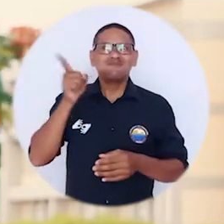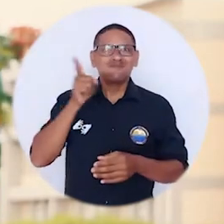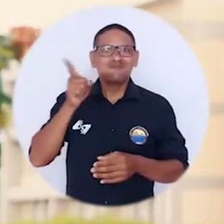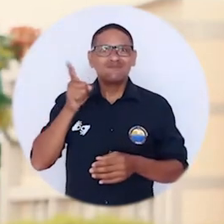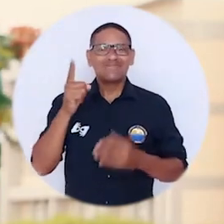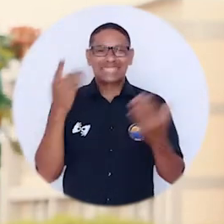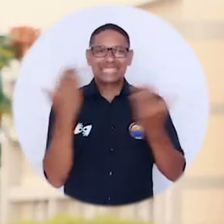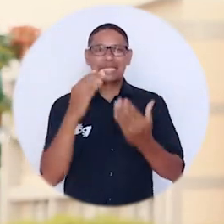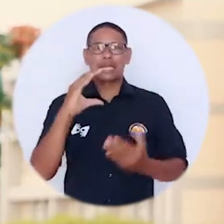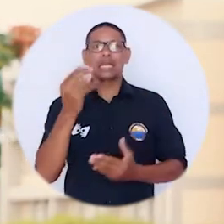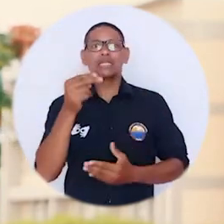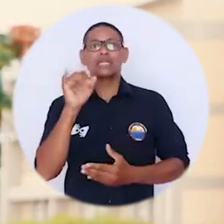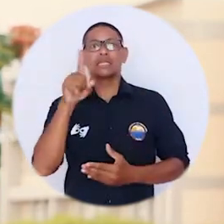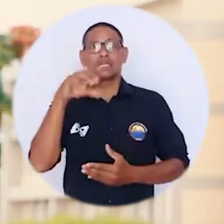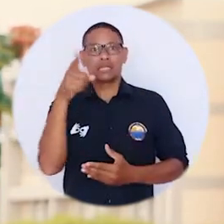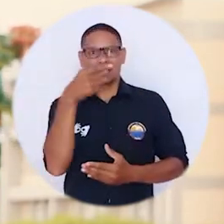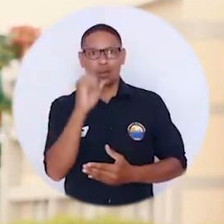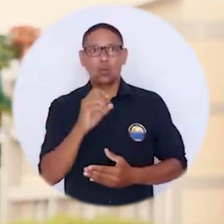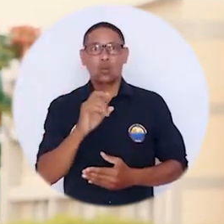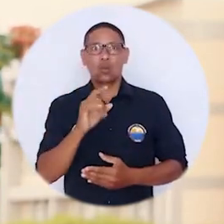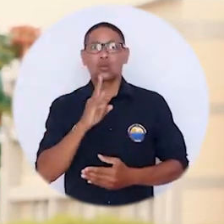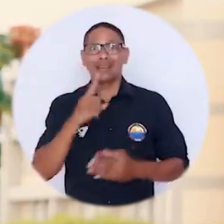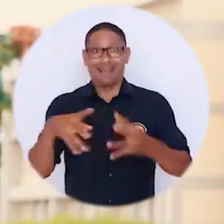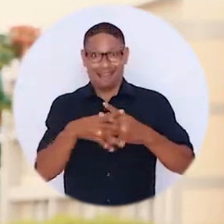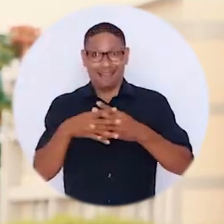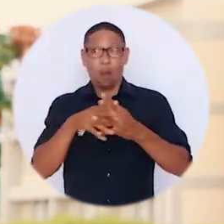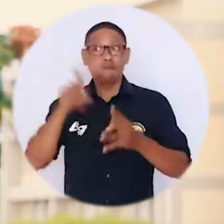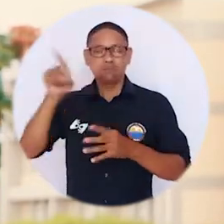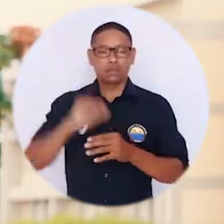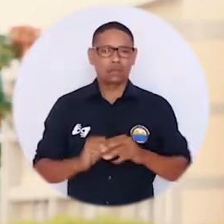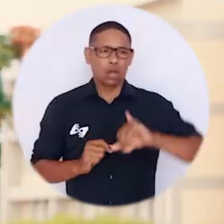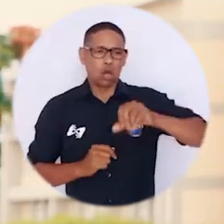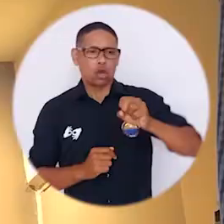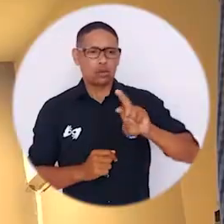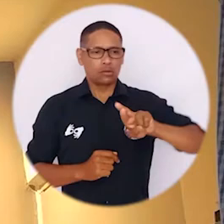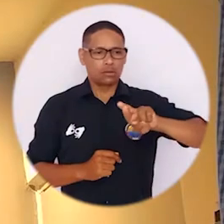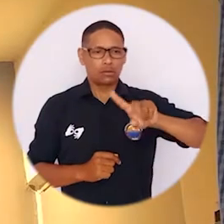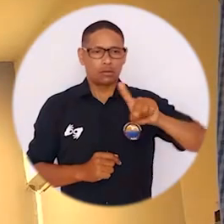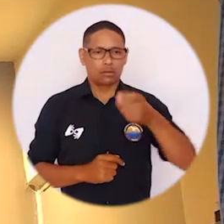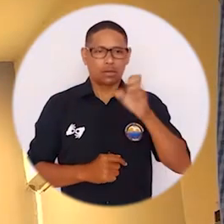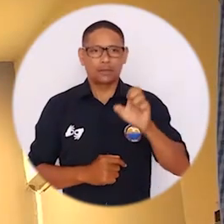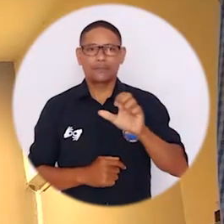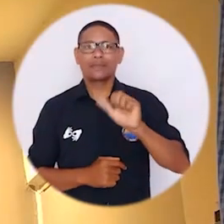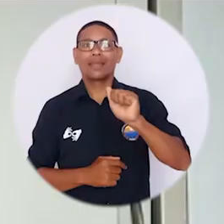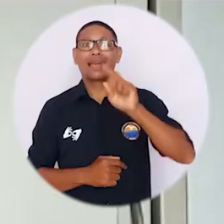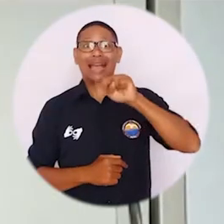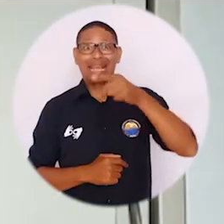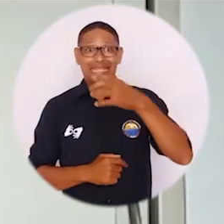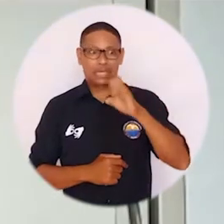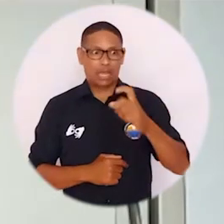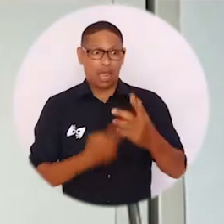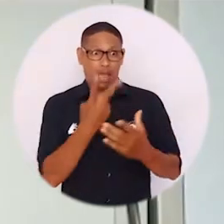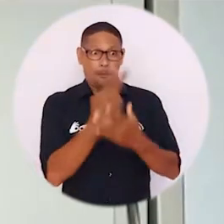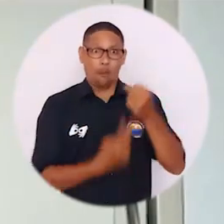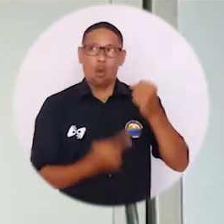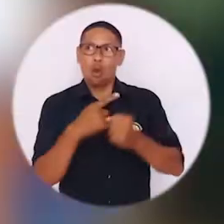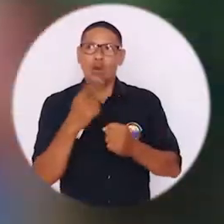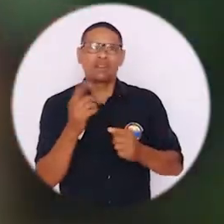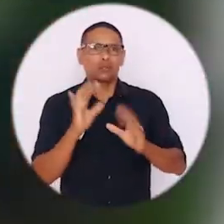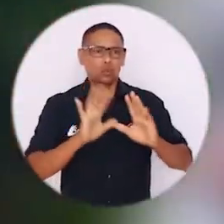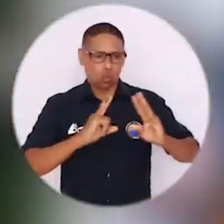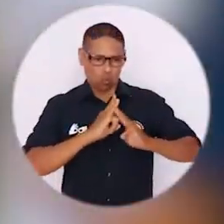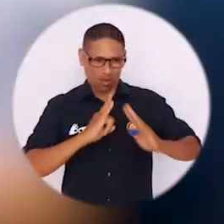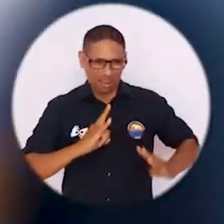llegaron hasta el reconocido Festival de Cine de Chicago en Estados Unidos. Jorge Pérez y Engie Martínez son dos